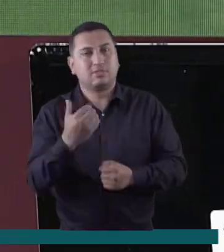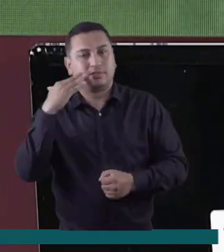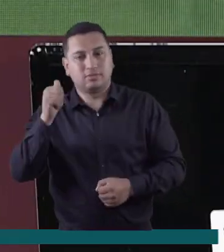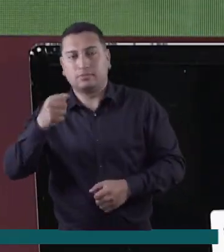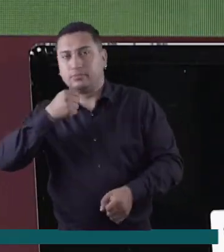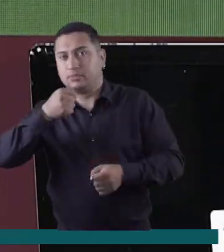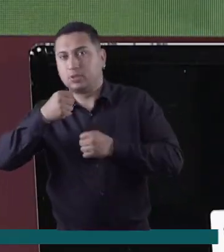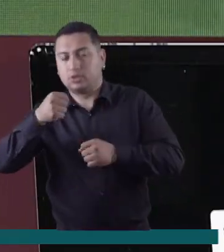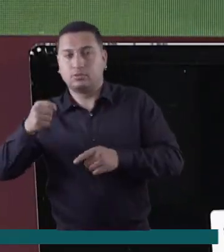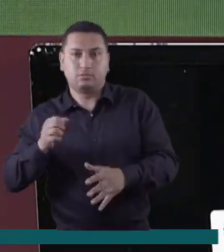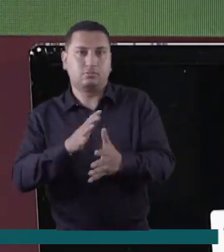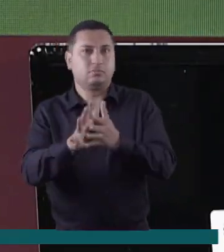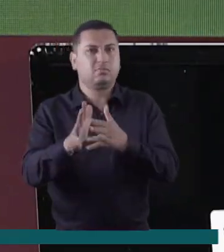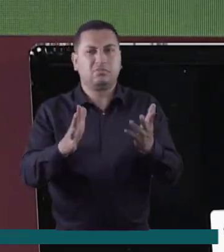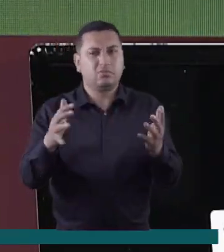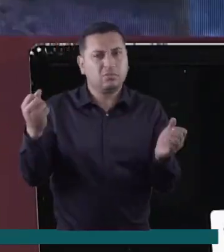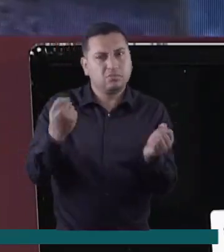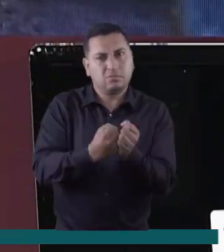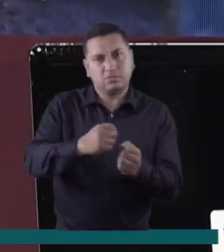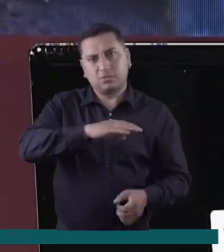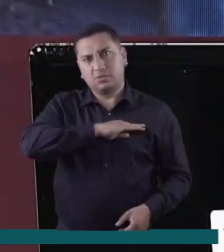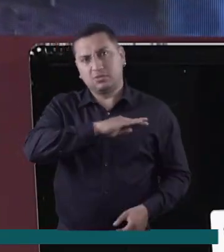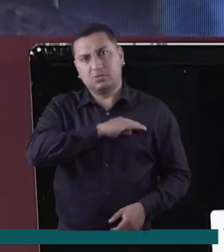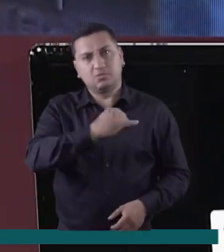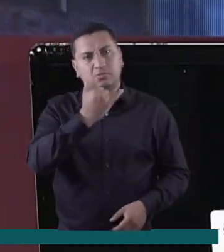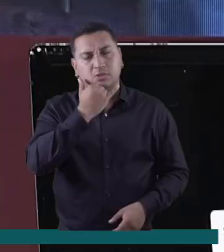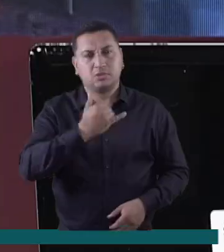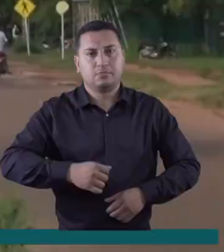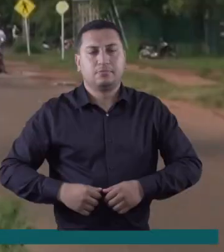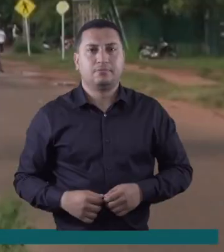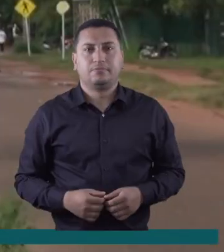el apoyo que ha tenido la Alcaldía Municipal con esta comunidad.